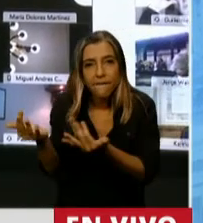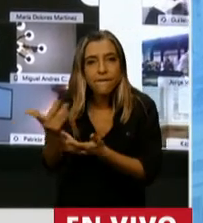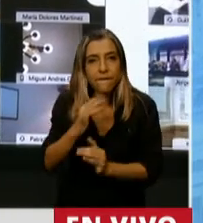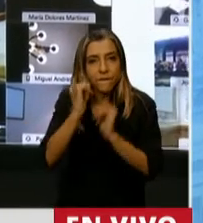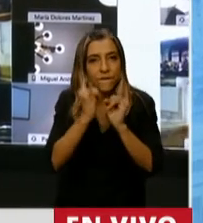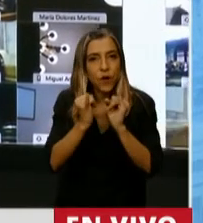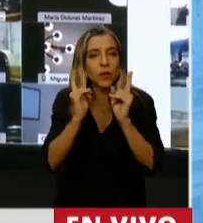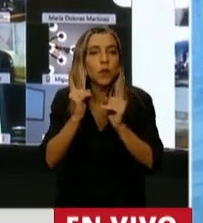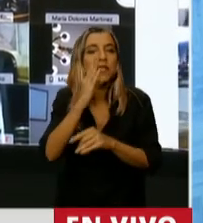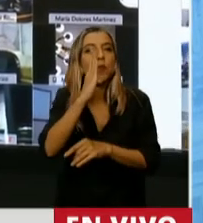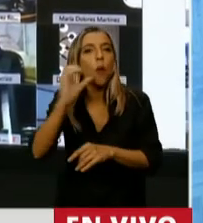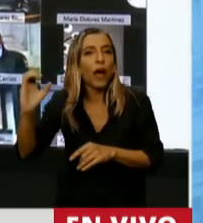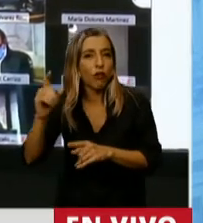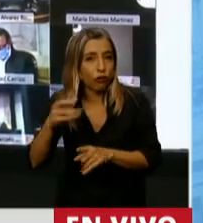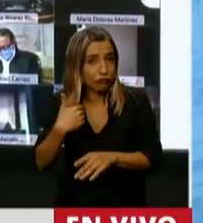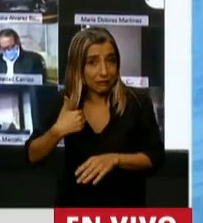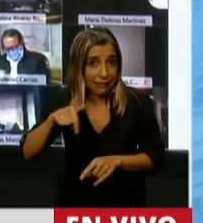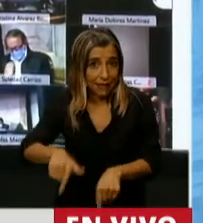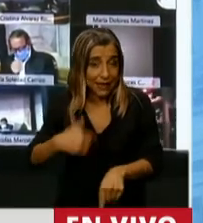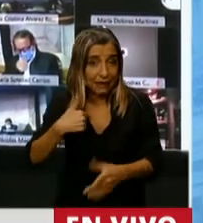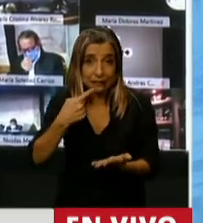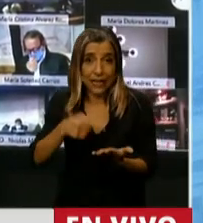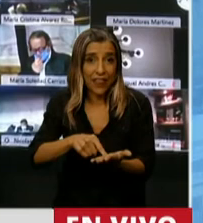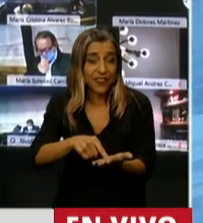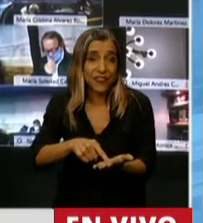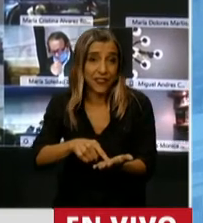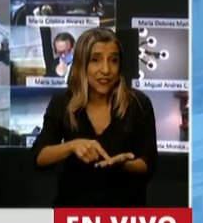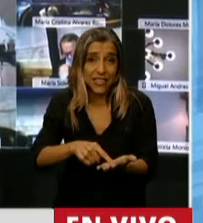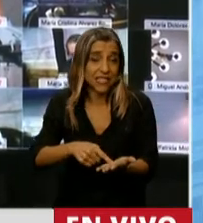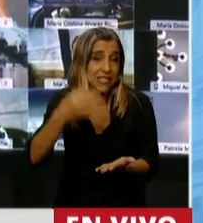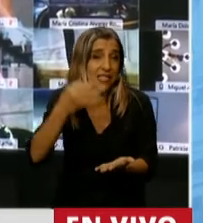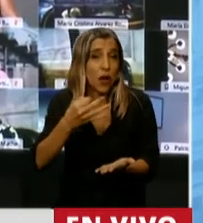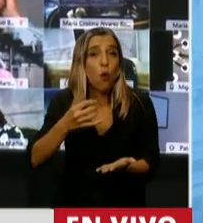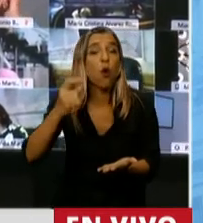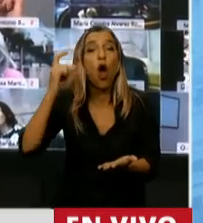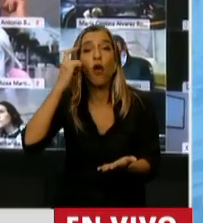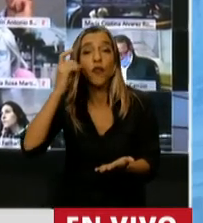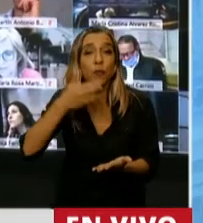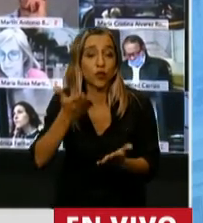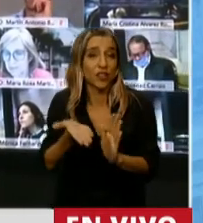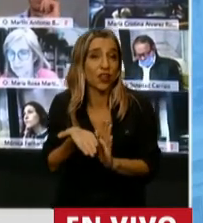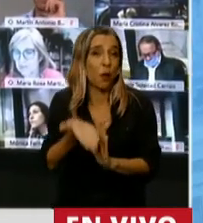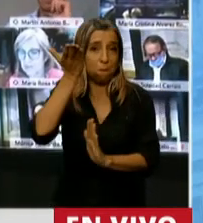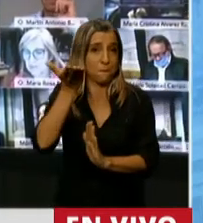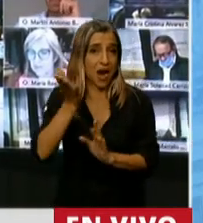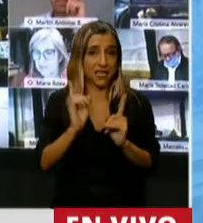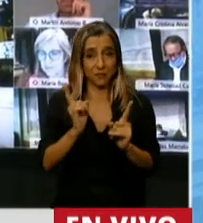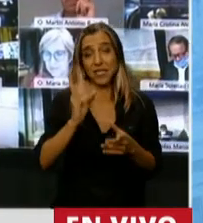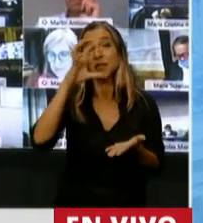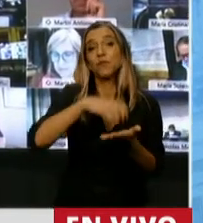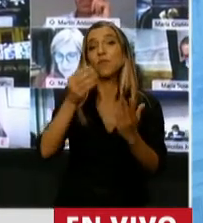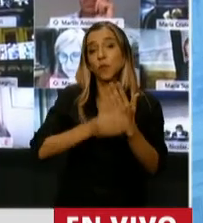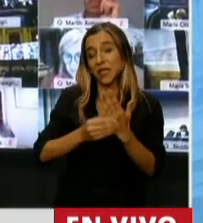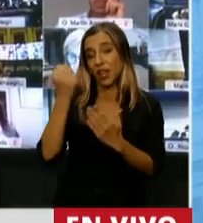publicado por el Banco Central de la República Argentina marca más de 10 puntos por encima de lo estipulado por el Ministerio de Economía.